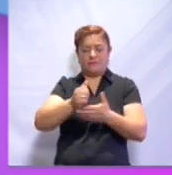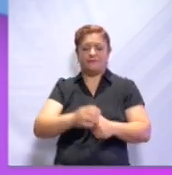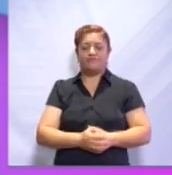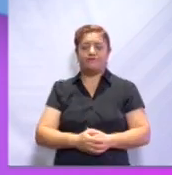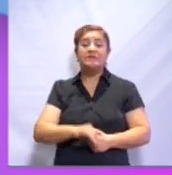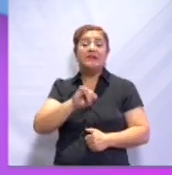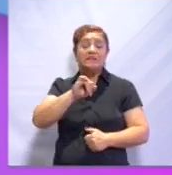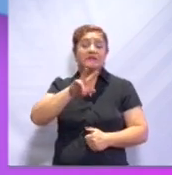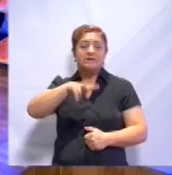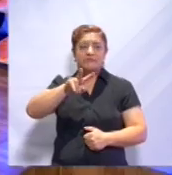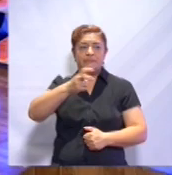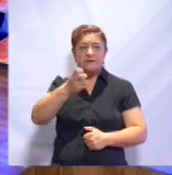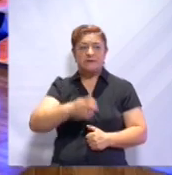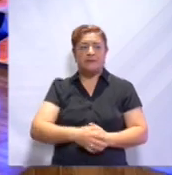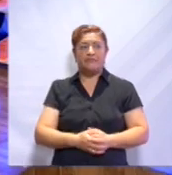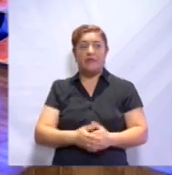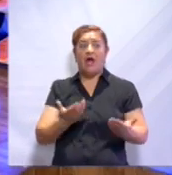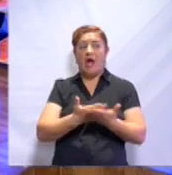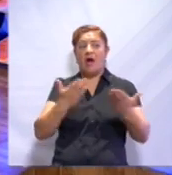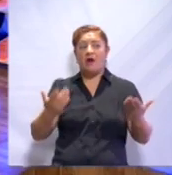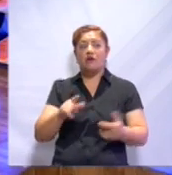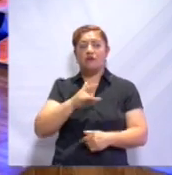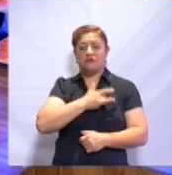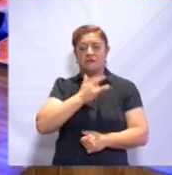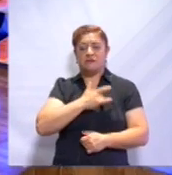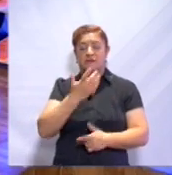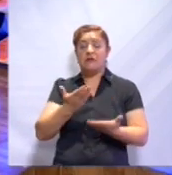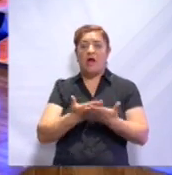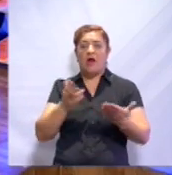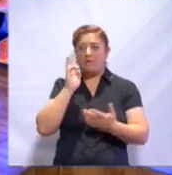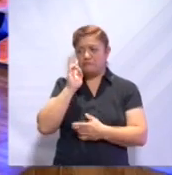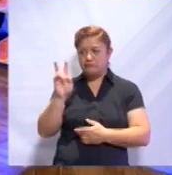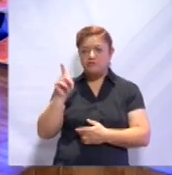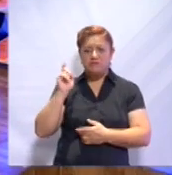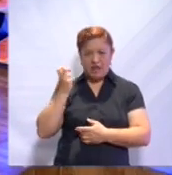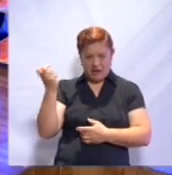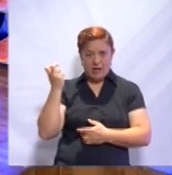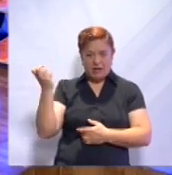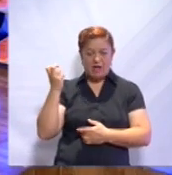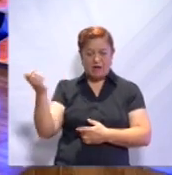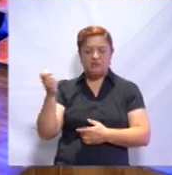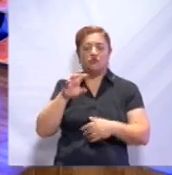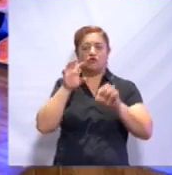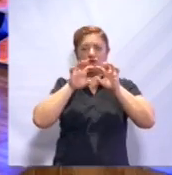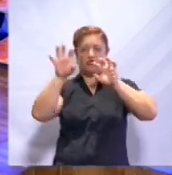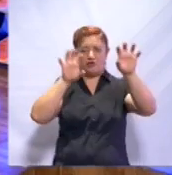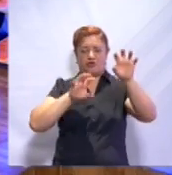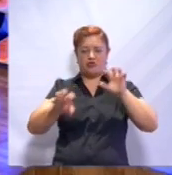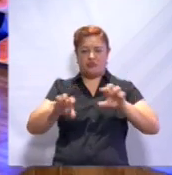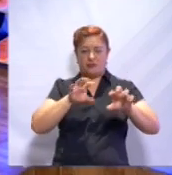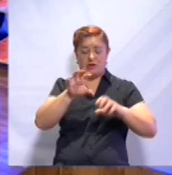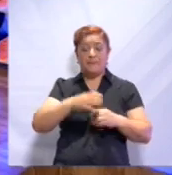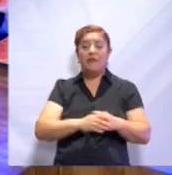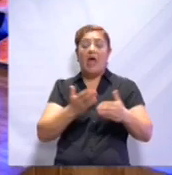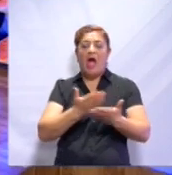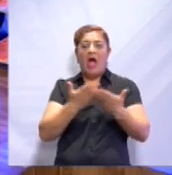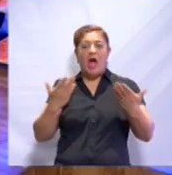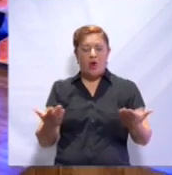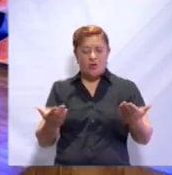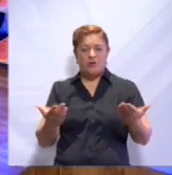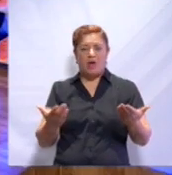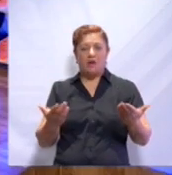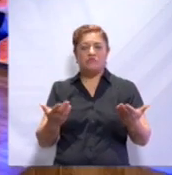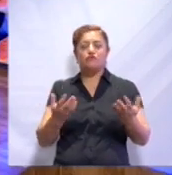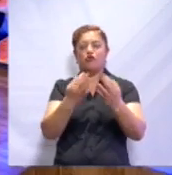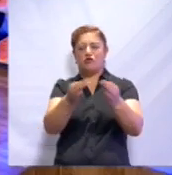Así es, es correcto. Ahora, ¿qué te parece si vemos esos mismos continentes, pero ahora representados en